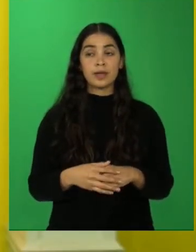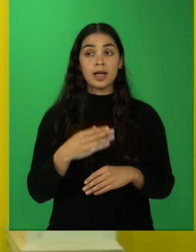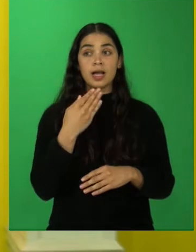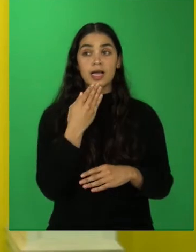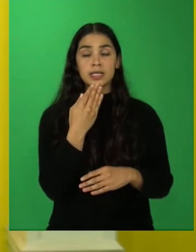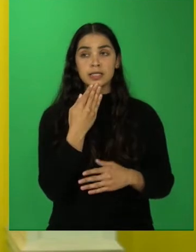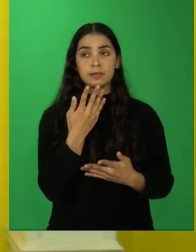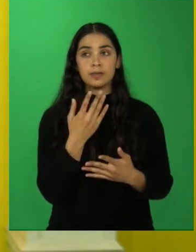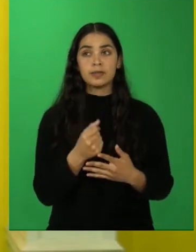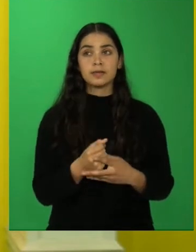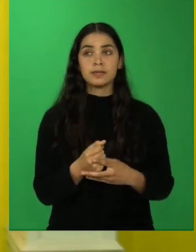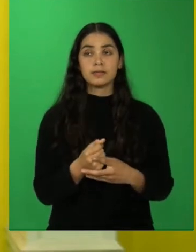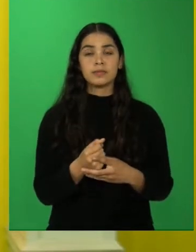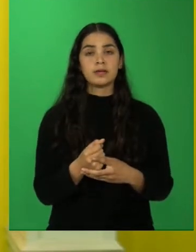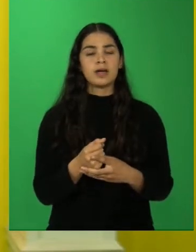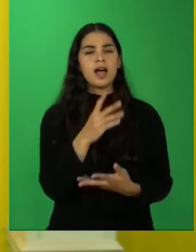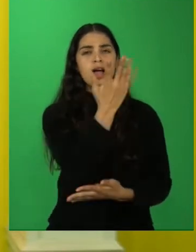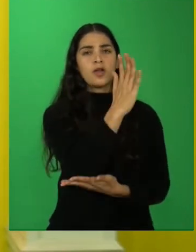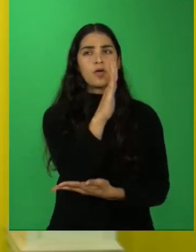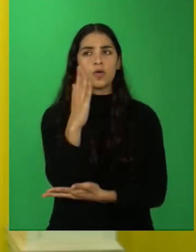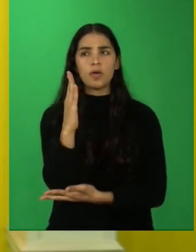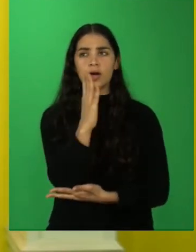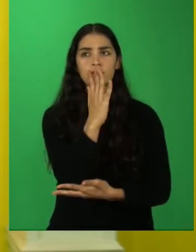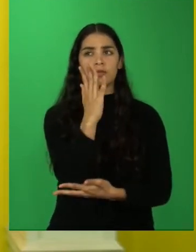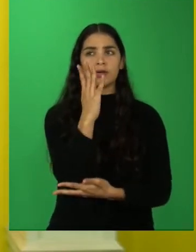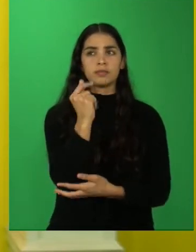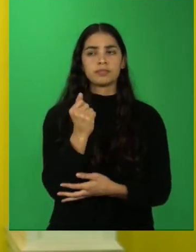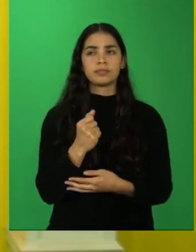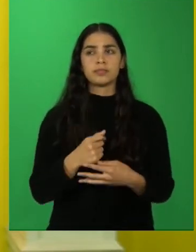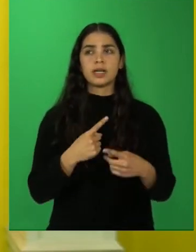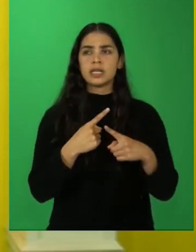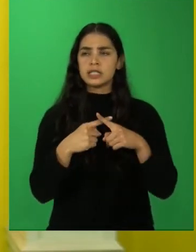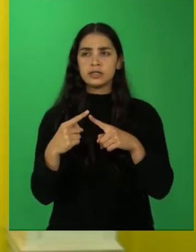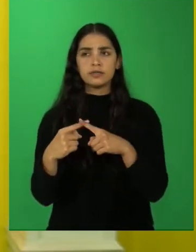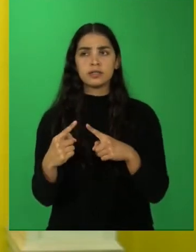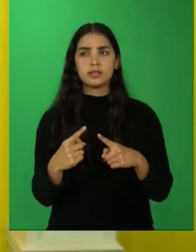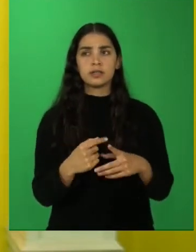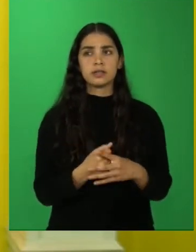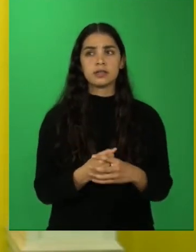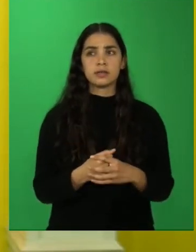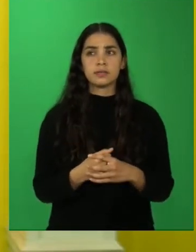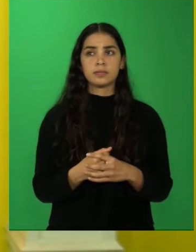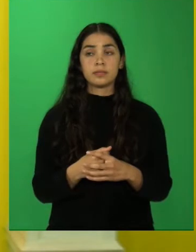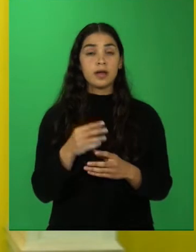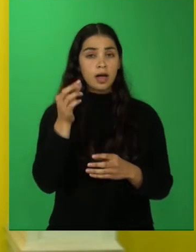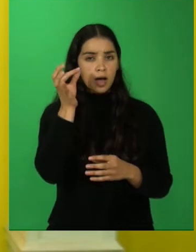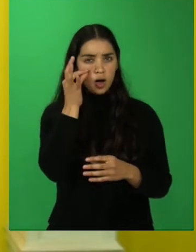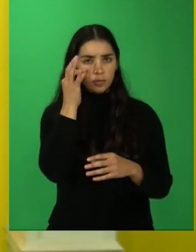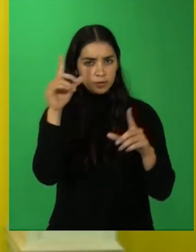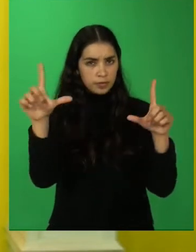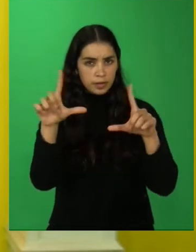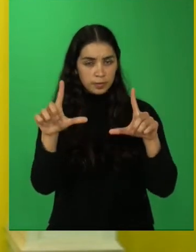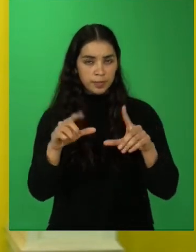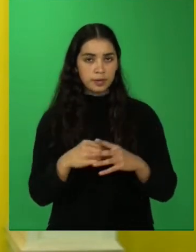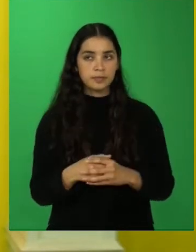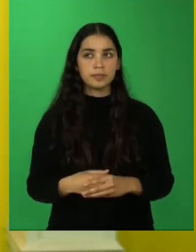entre otros. Y la vegetación, destacan la palma chilena y las araucarias.